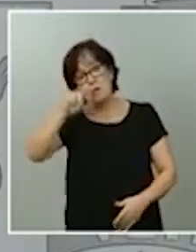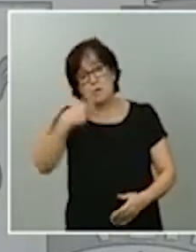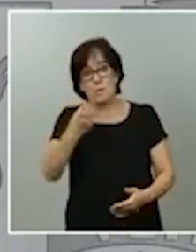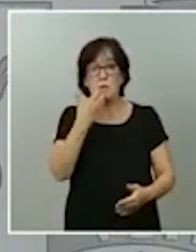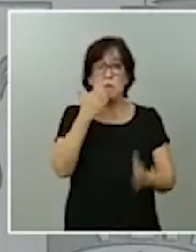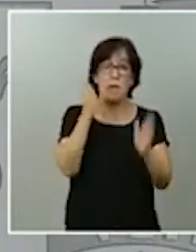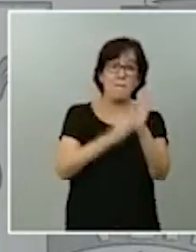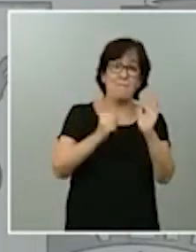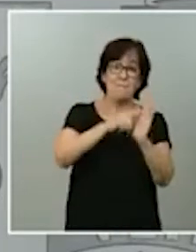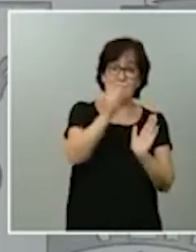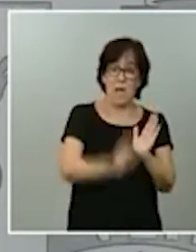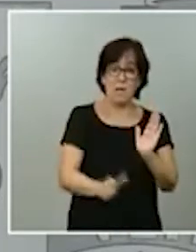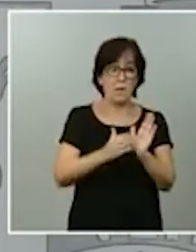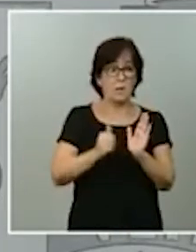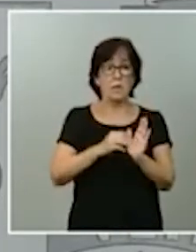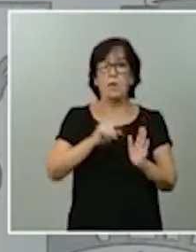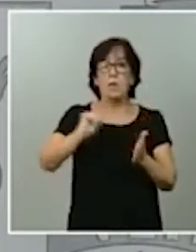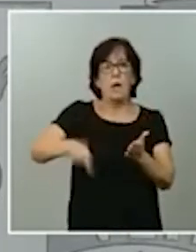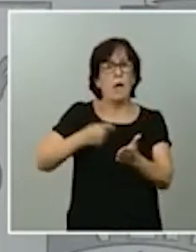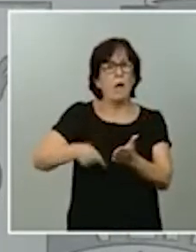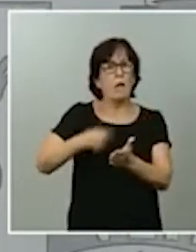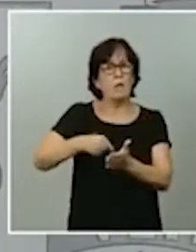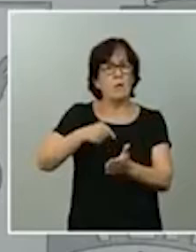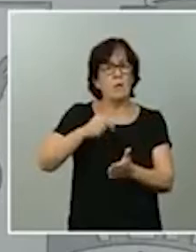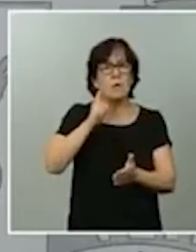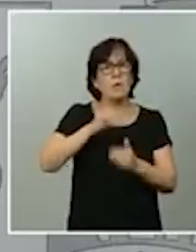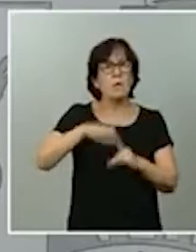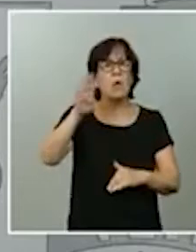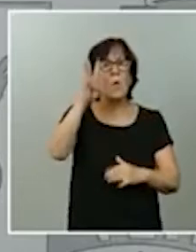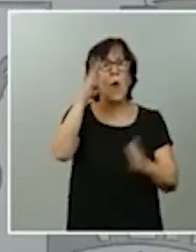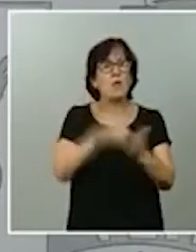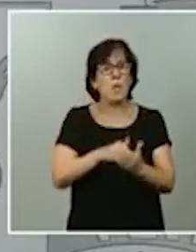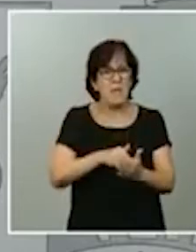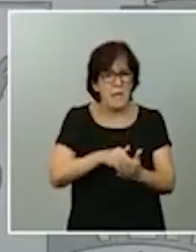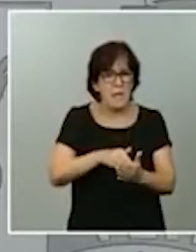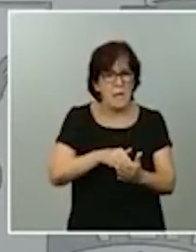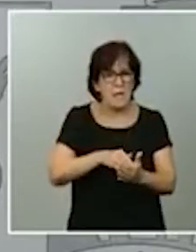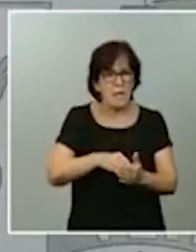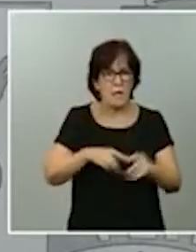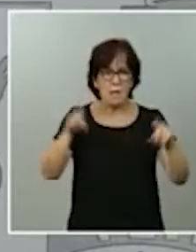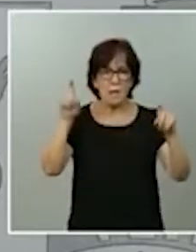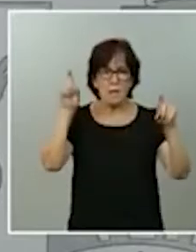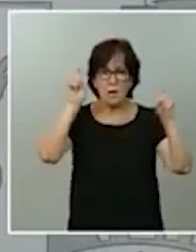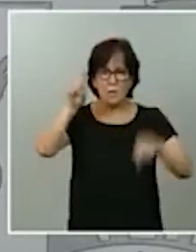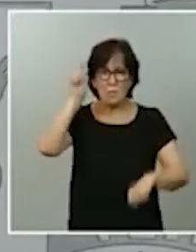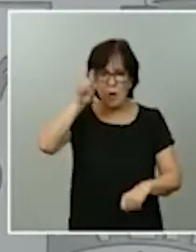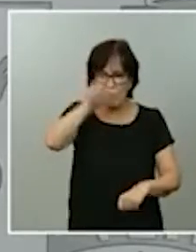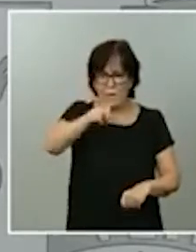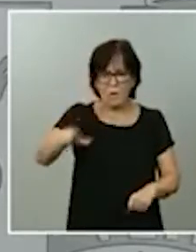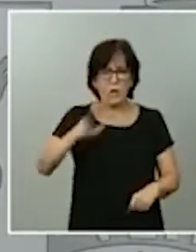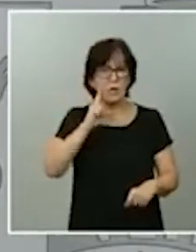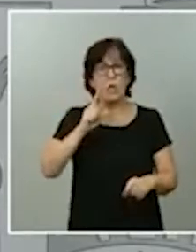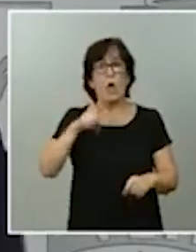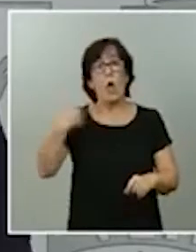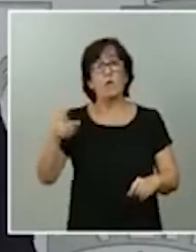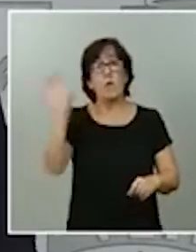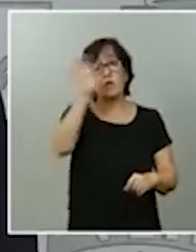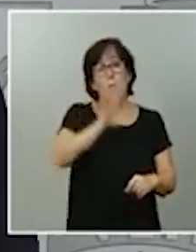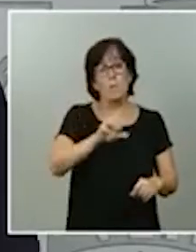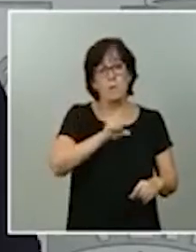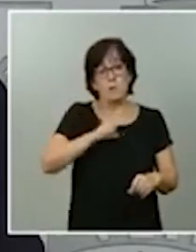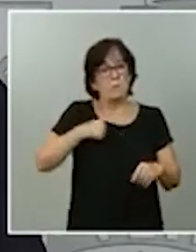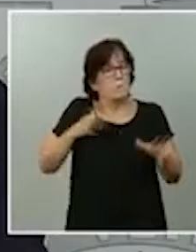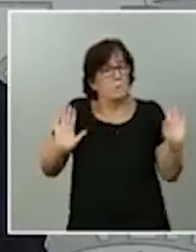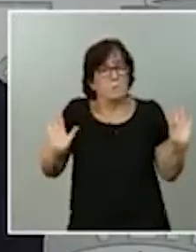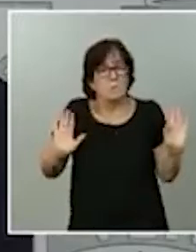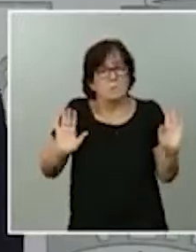ha contratado, me parece que son más de 4.000 docentes. Hay otras comunidades autónomas que menos, pero eso es ya responsabilidad de ellas.